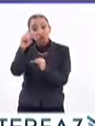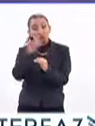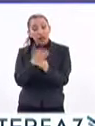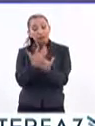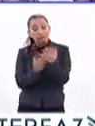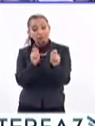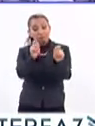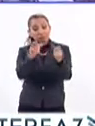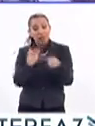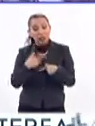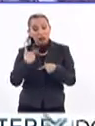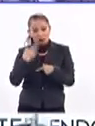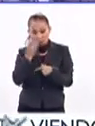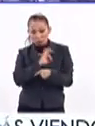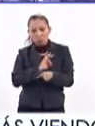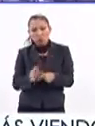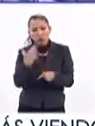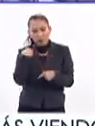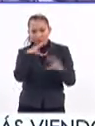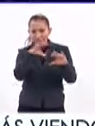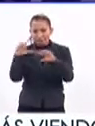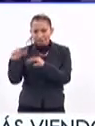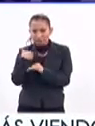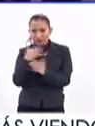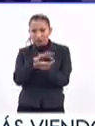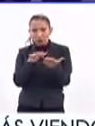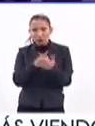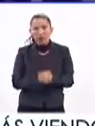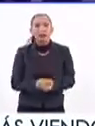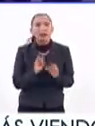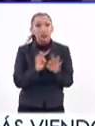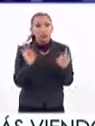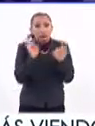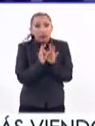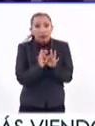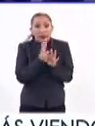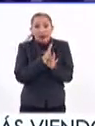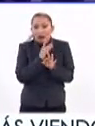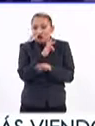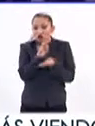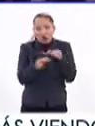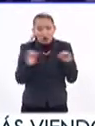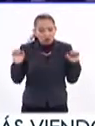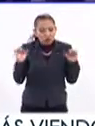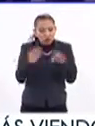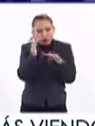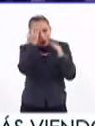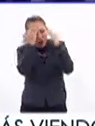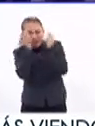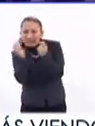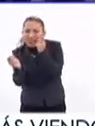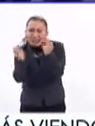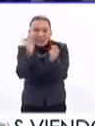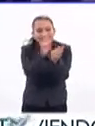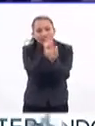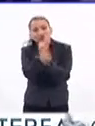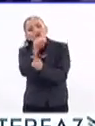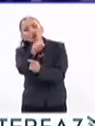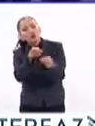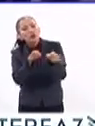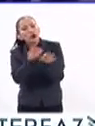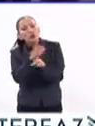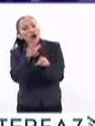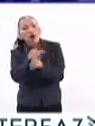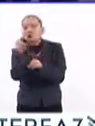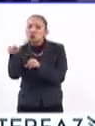en manos de personas capacitadas en la formación lectora. Es muy importante porque ahí todos nos encontramos, nos conocemos, sabemos en qué estamos